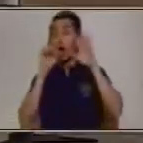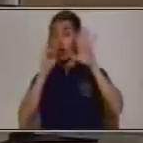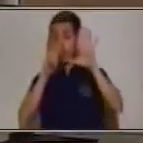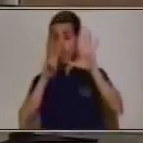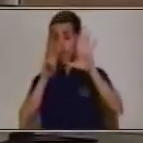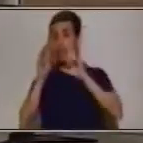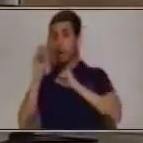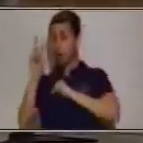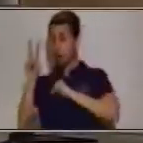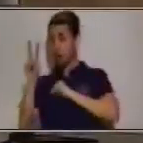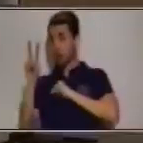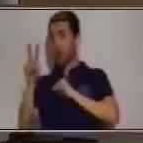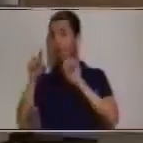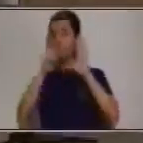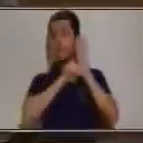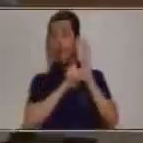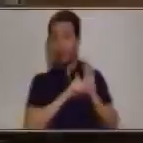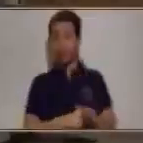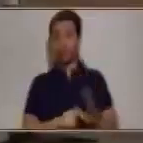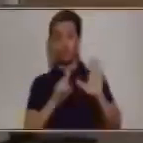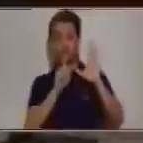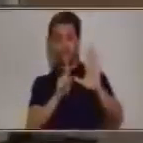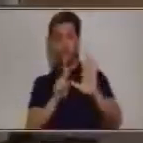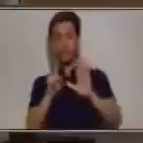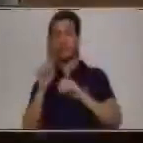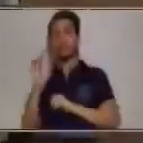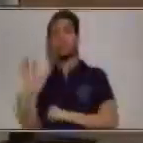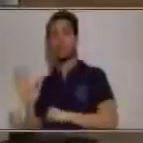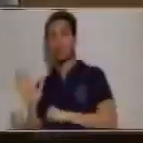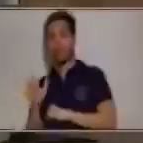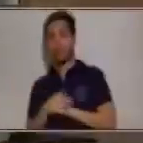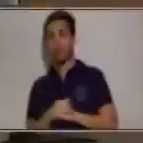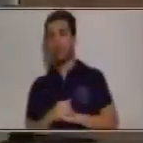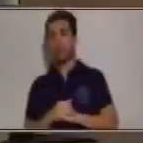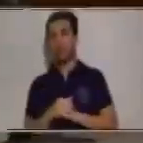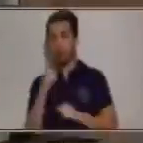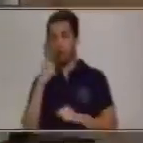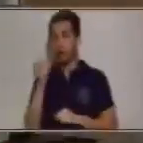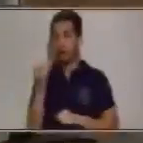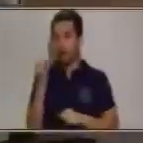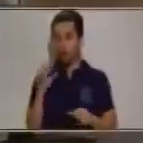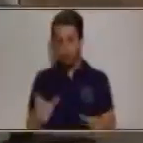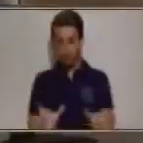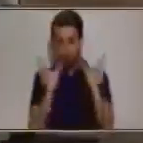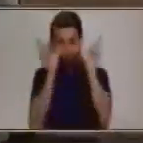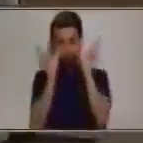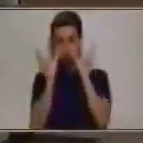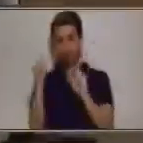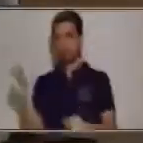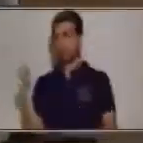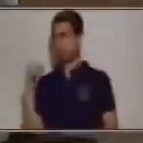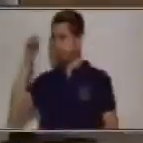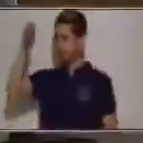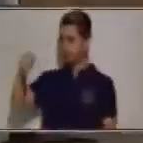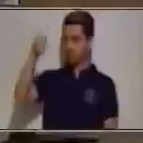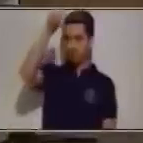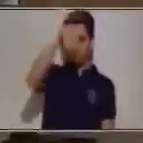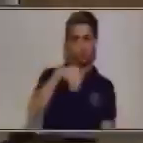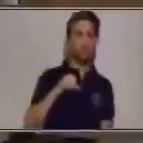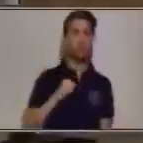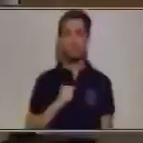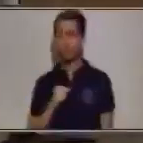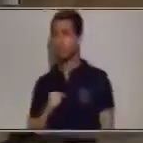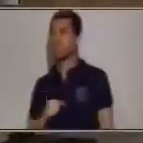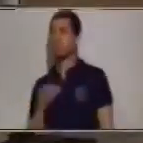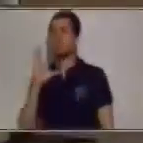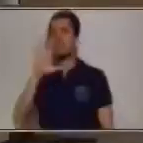65, y por acá tengo yo los numeritos que voy a utilizar y definitivamente